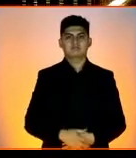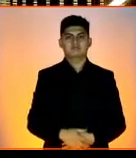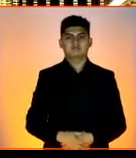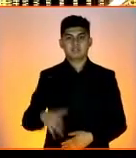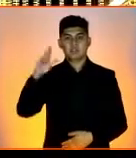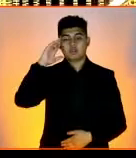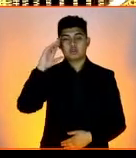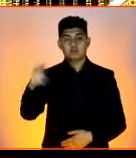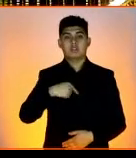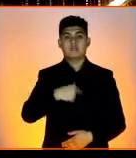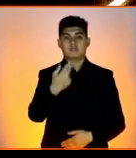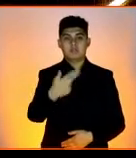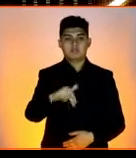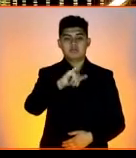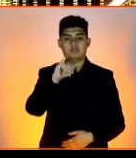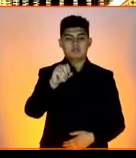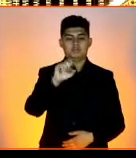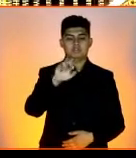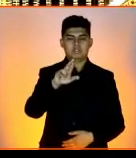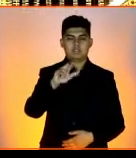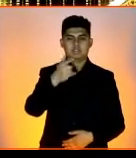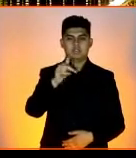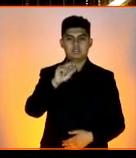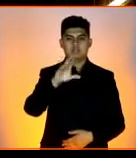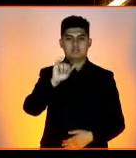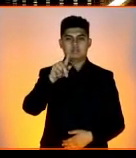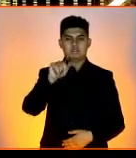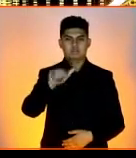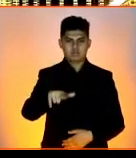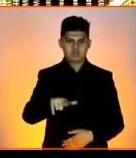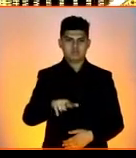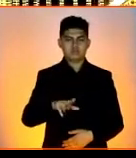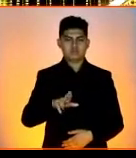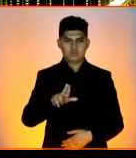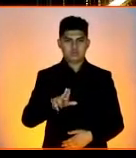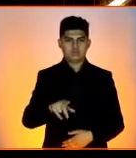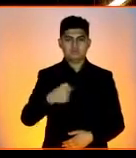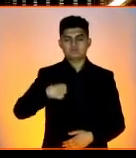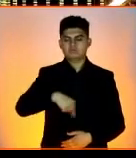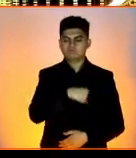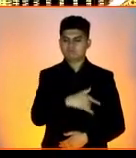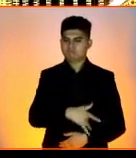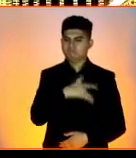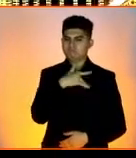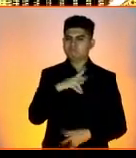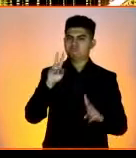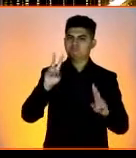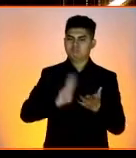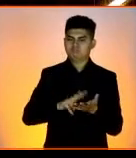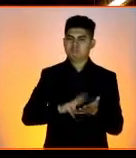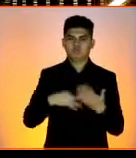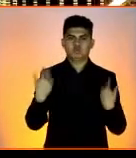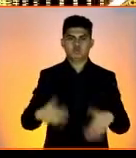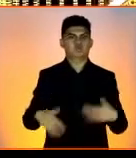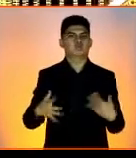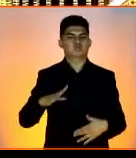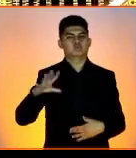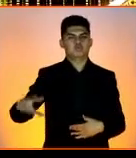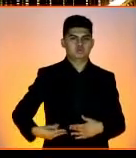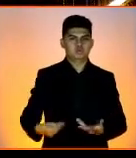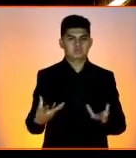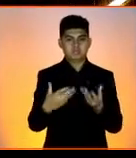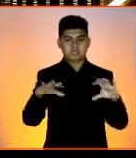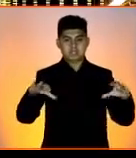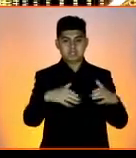Hola, mi nombre es José Gerardo Cantú, de CINUS Corporativo. Nos sentimos muy honrados y estamos muy agradecidos con el